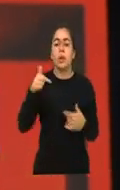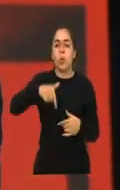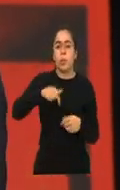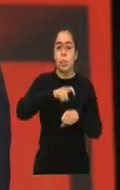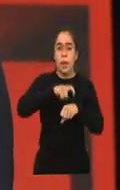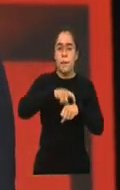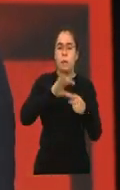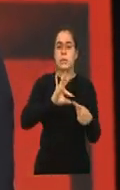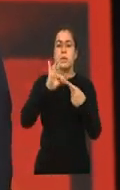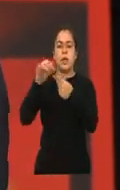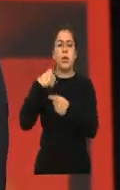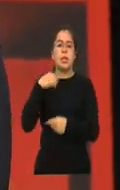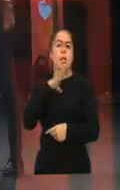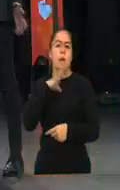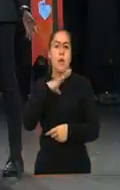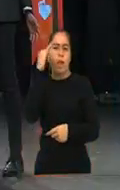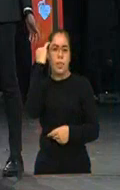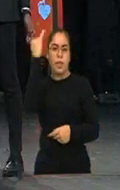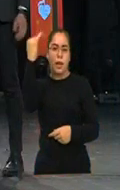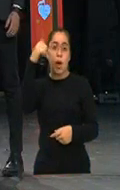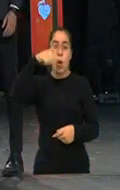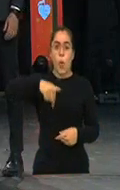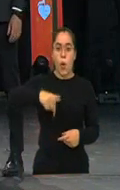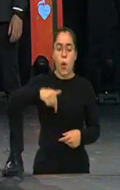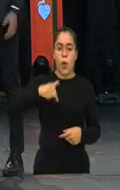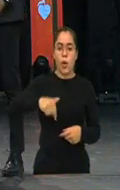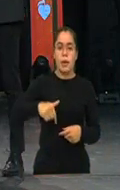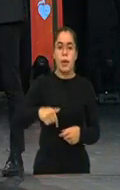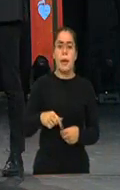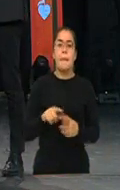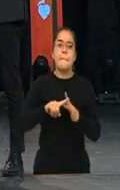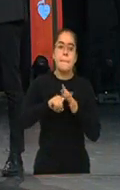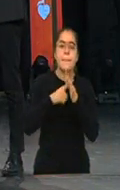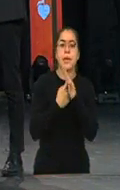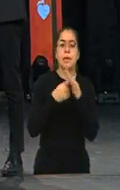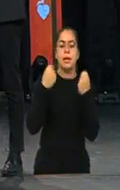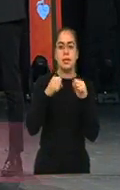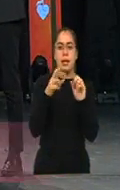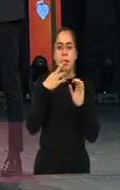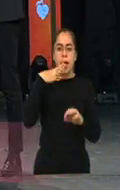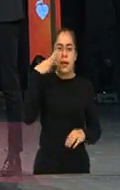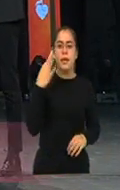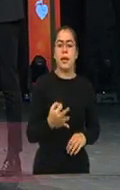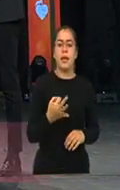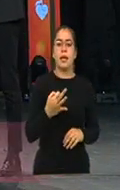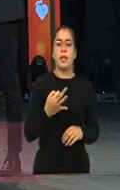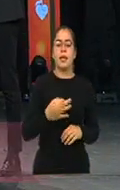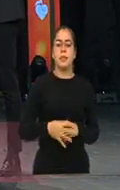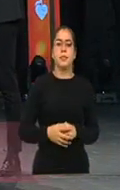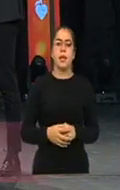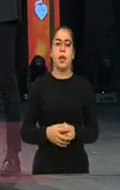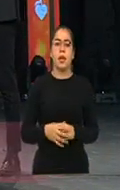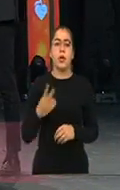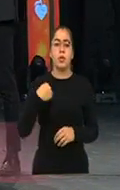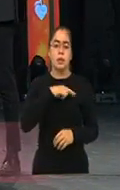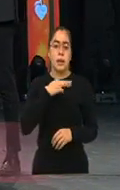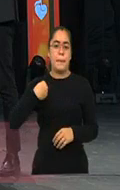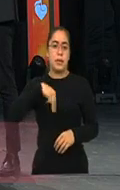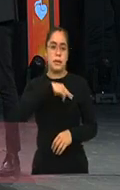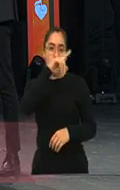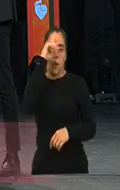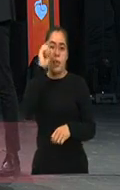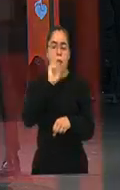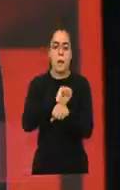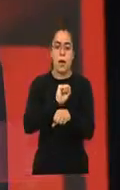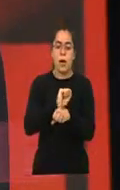idea. Y esa idea hoy se empieza a convertir en realidad para nosotros, desde el Organismo Ejecutivo del Ministerio de Trabajo, esa idea